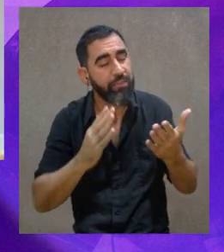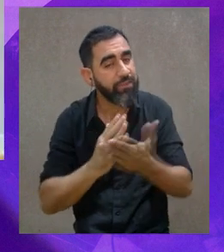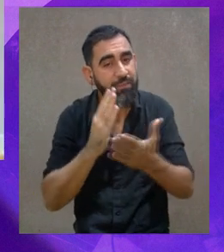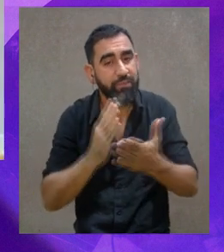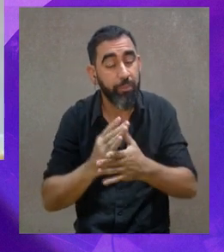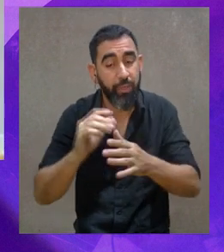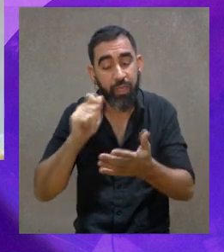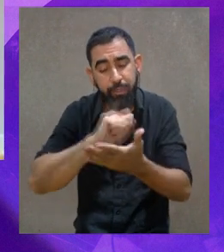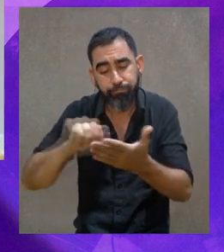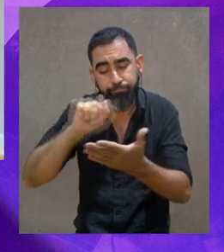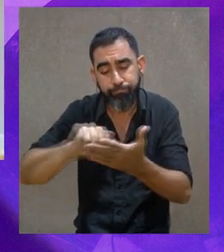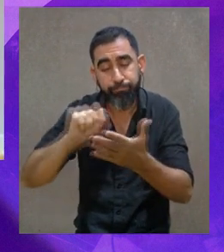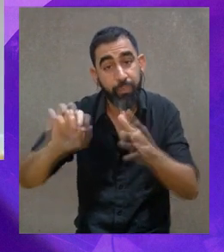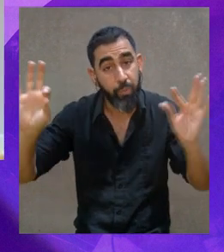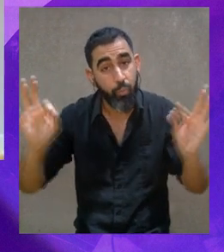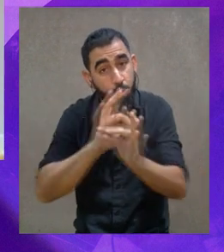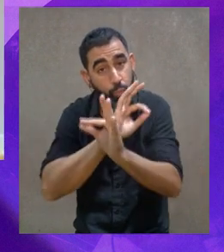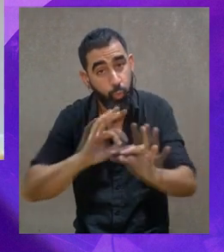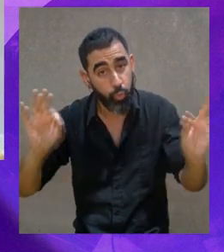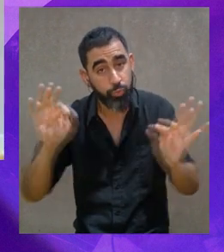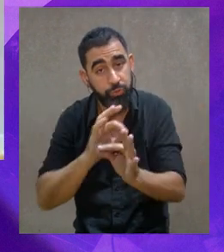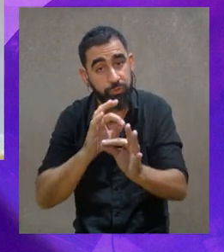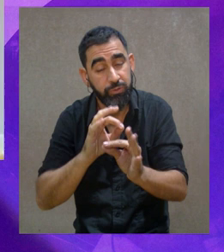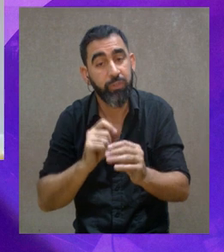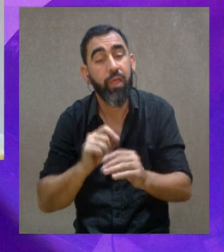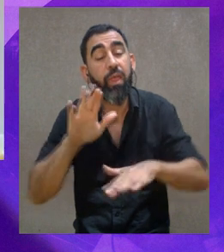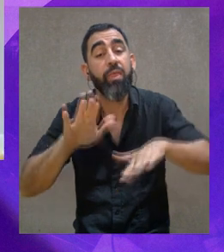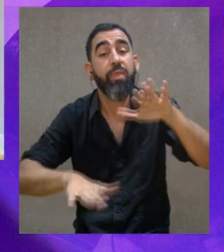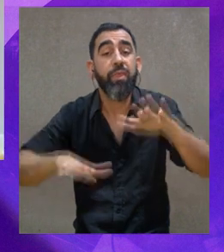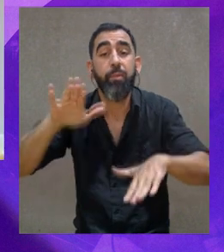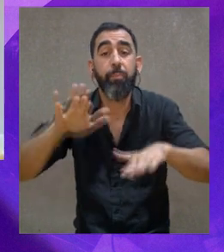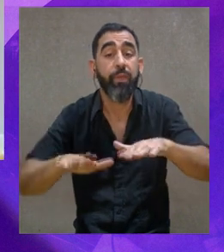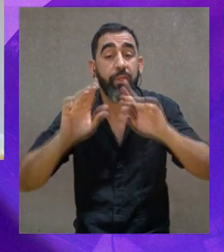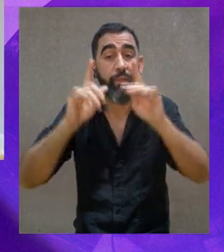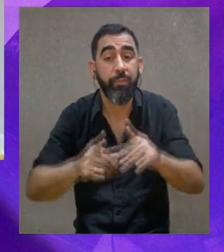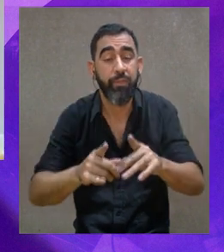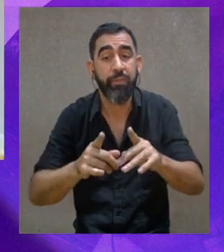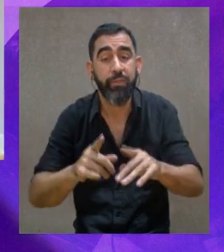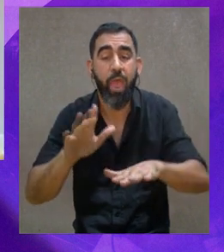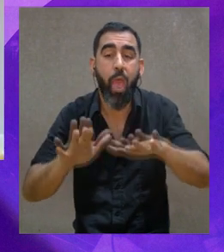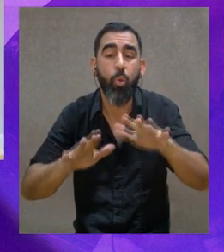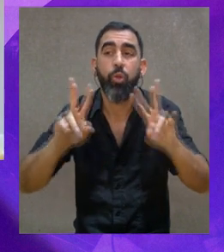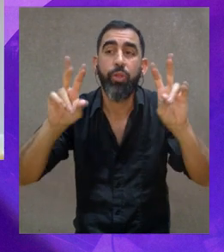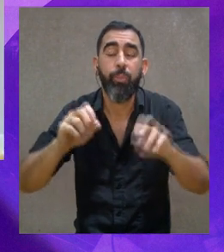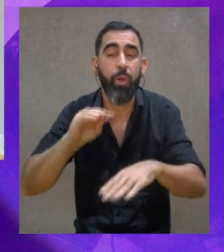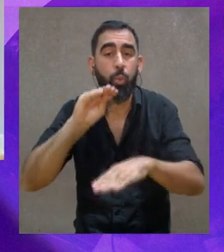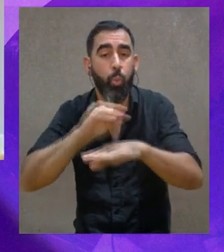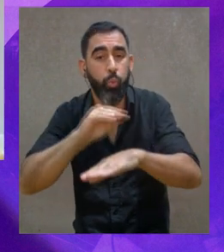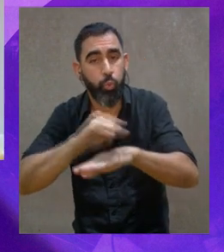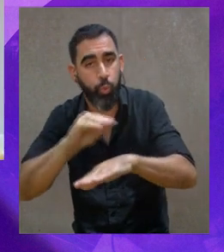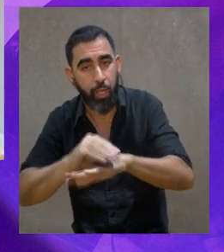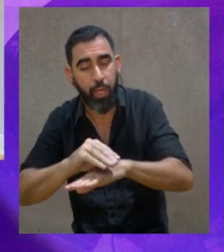Siempre lo que se compuso, se compuso, dependiendo de ciertas cuestiones